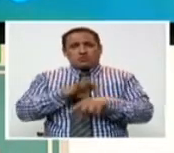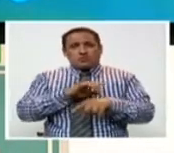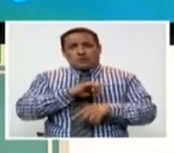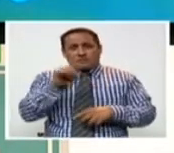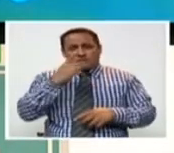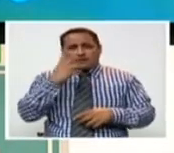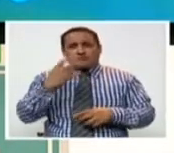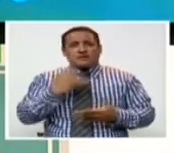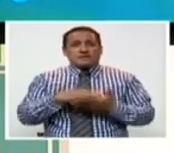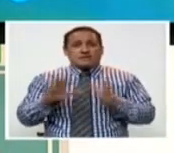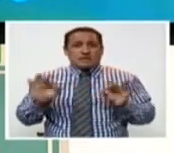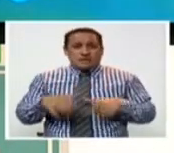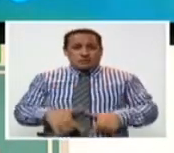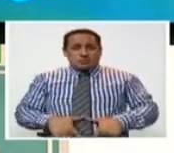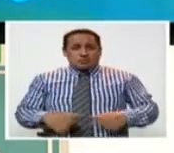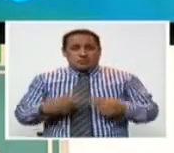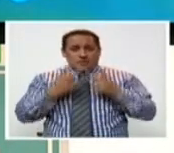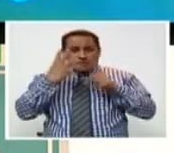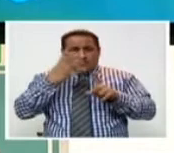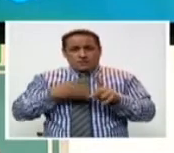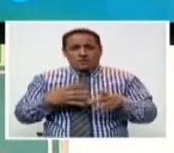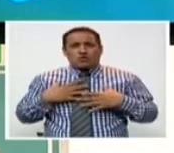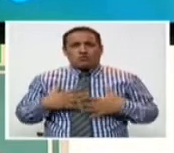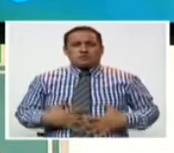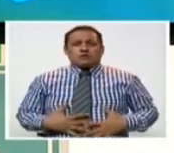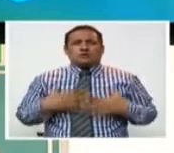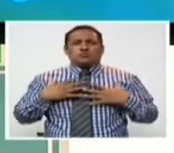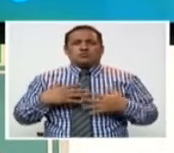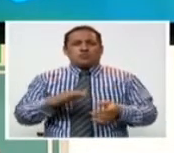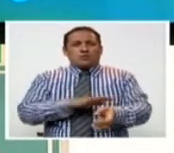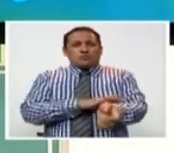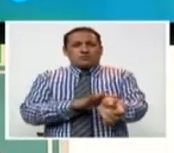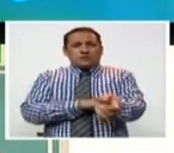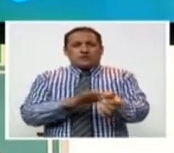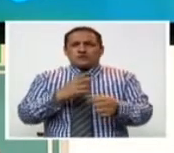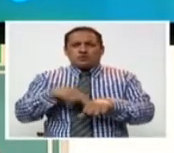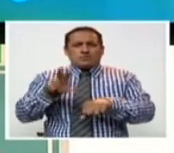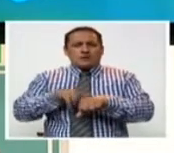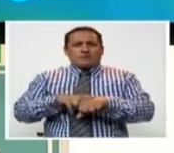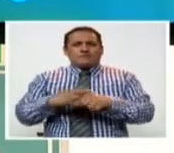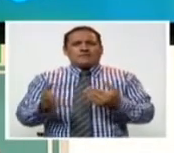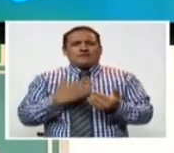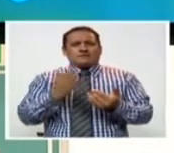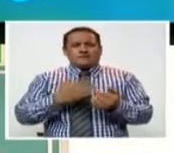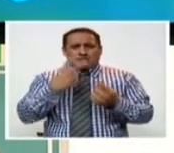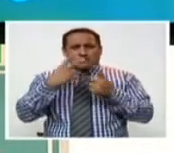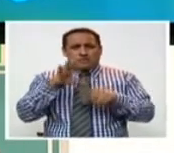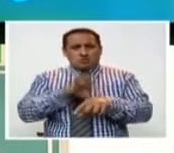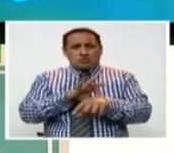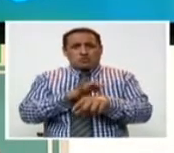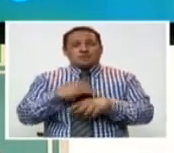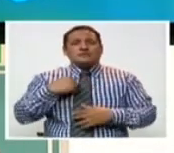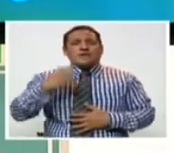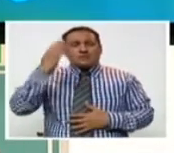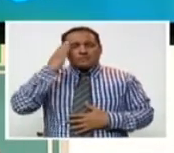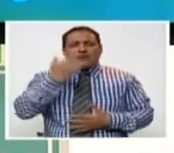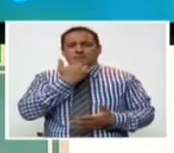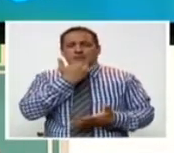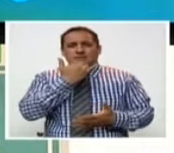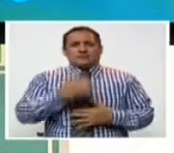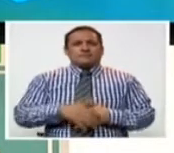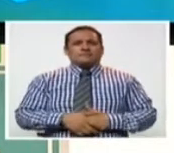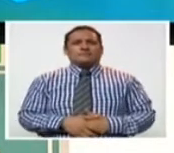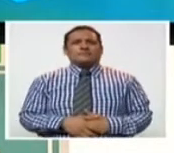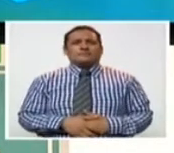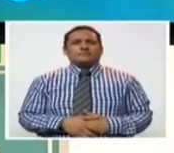evaluación, si es que no hay nada ginecostétrico, de ver cómo está su perfil de coagulación. Y es un examen muy sencillo que se hace en sangre y sabemos qué